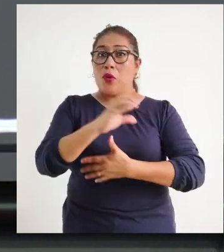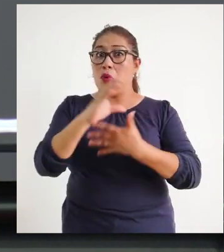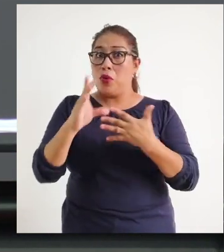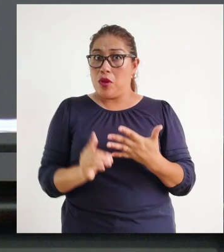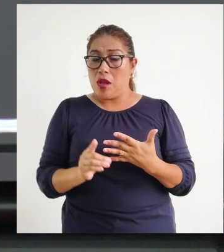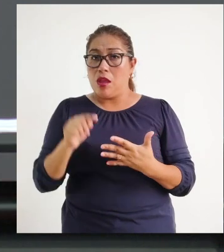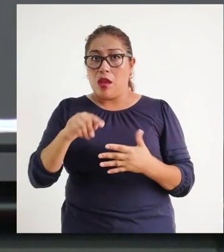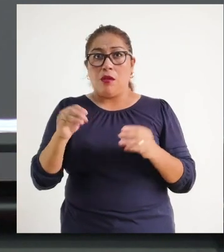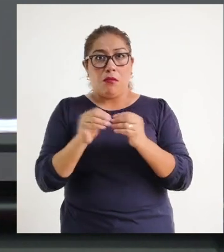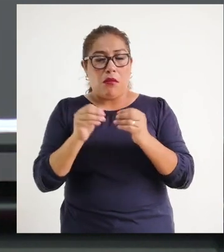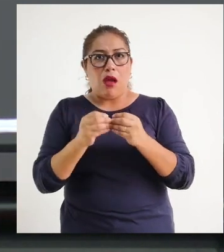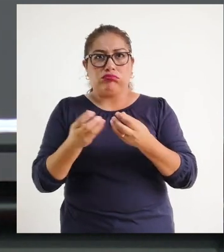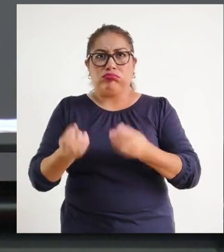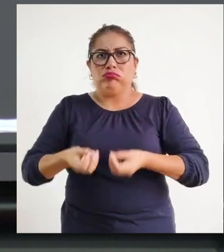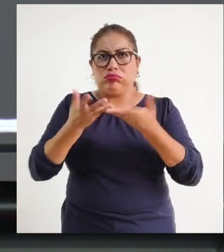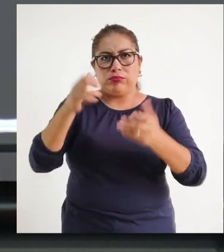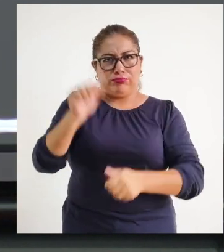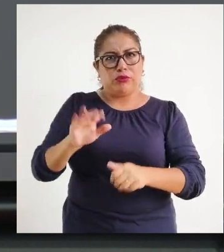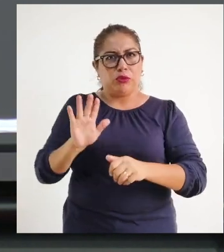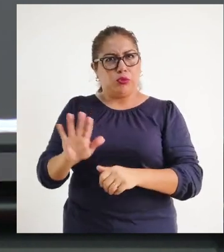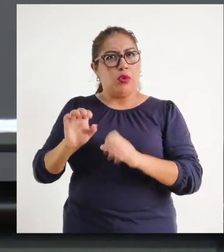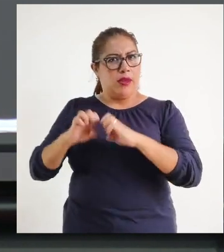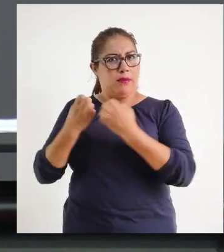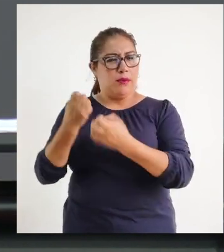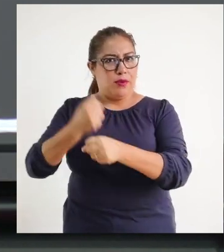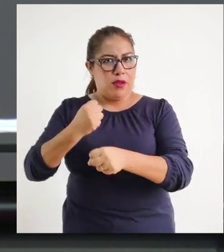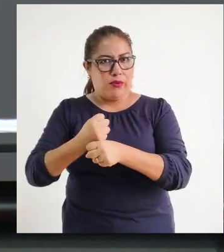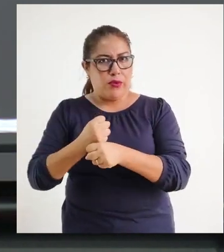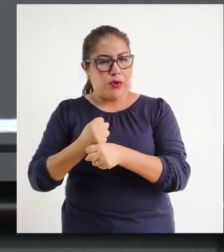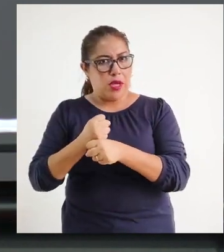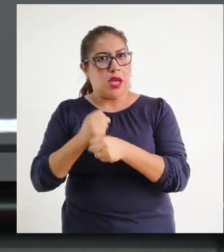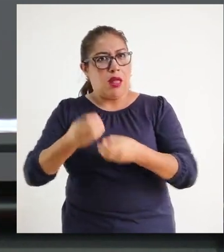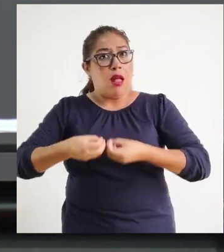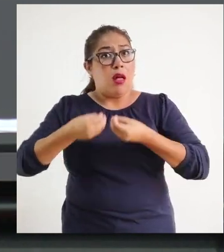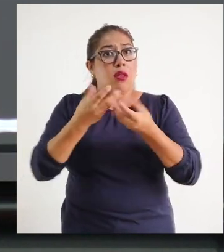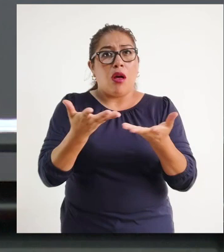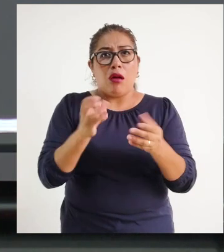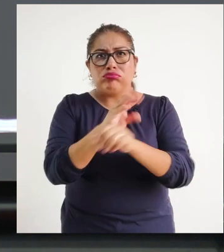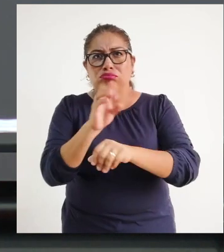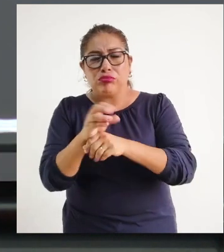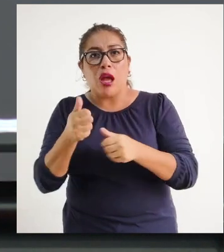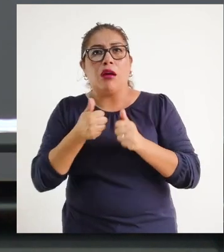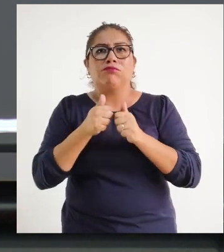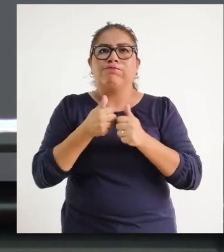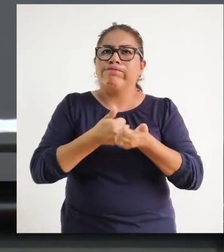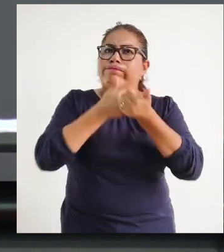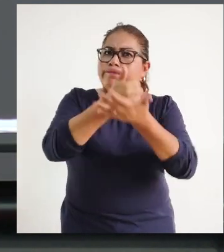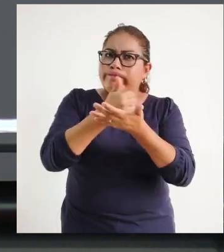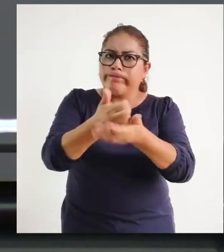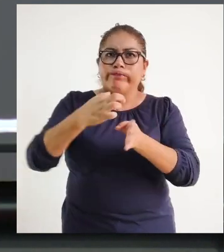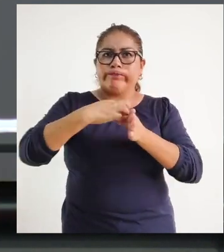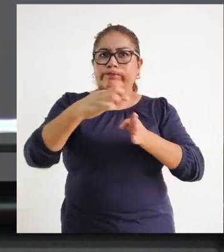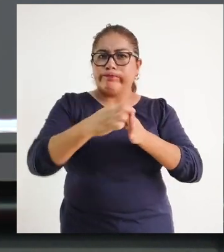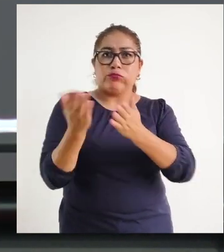disponiendo todo su equipo de trabajo y el refuerzo de calificados profesionales y la academia